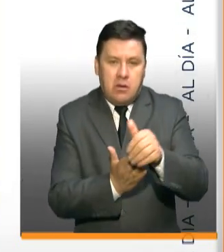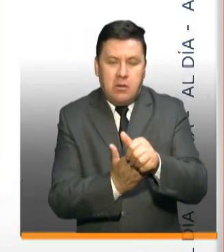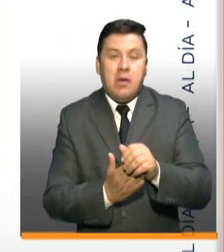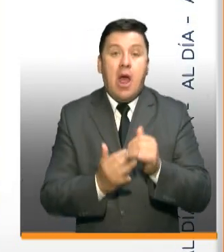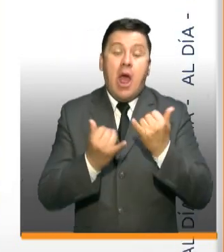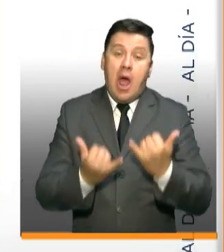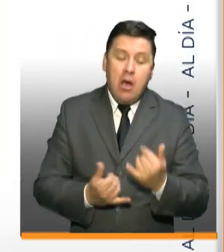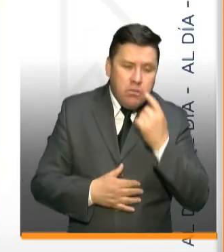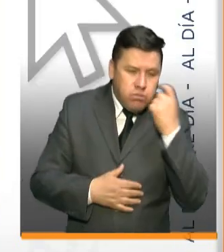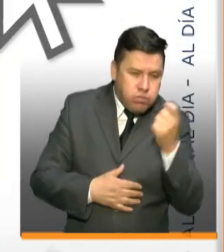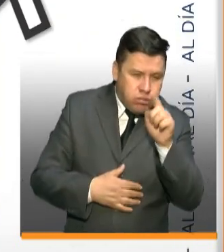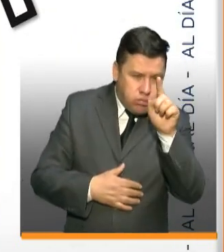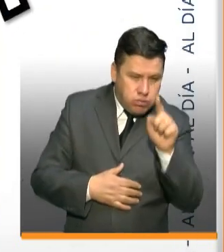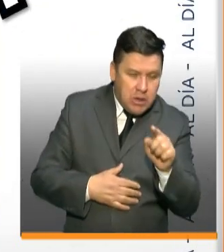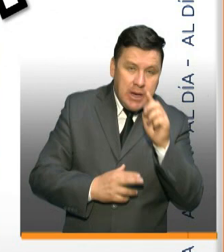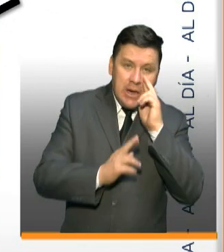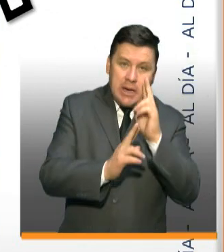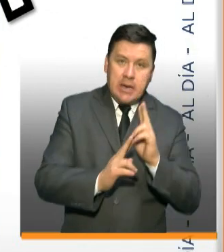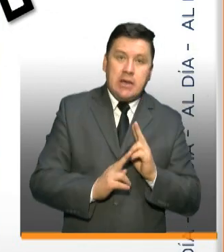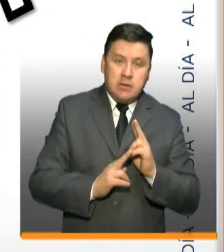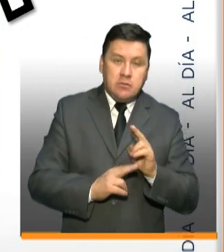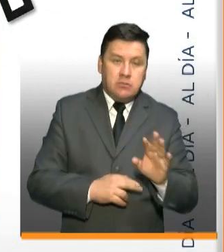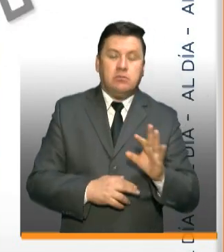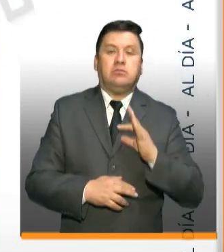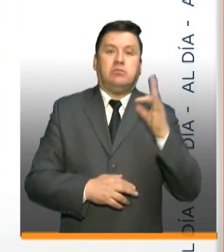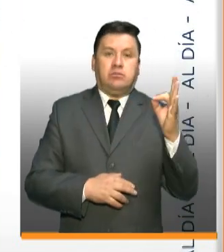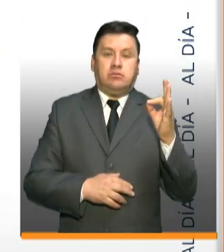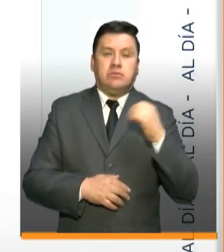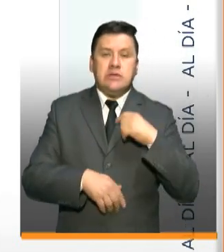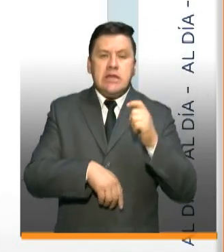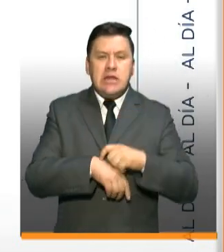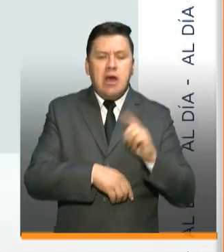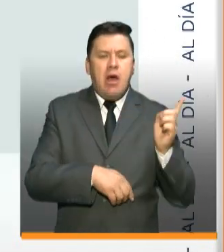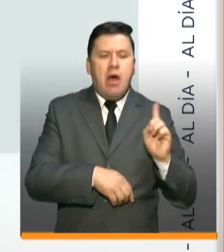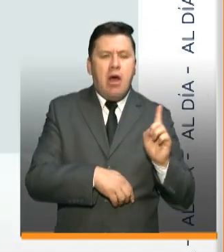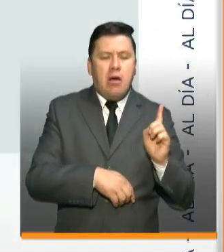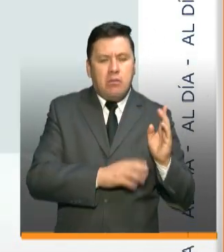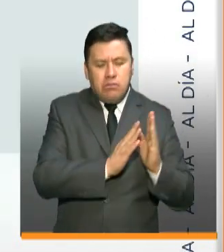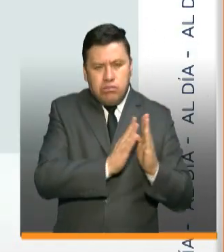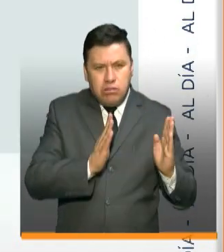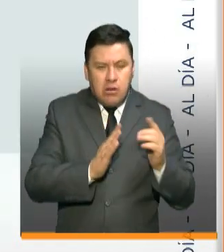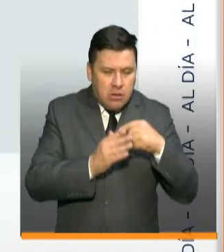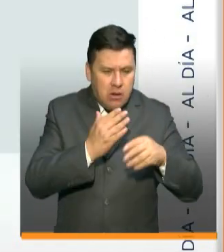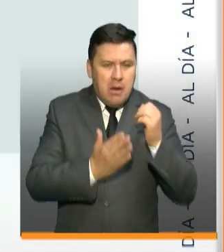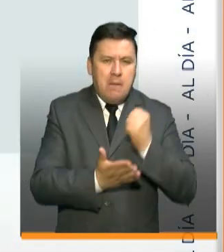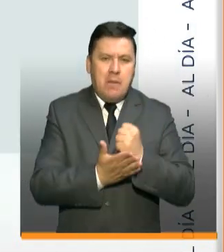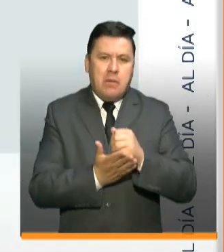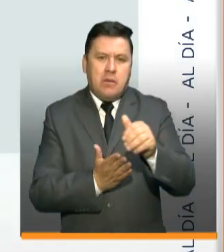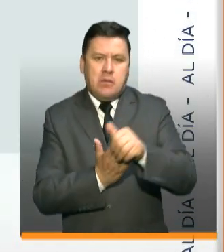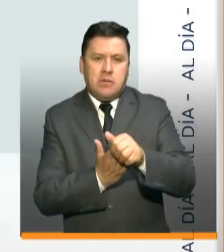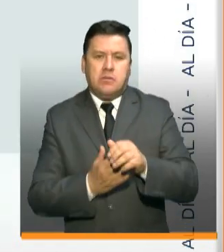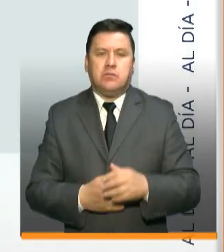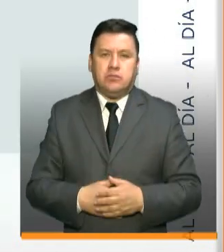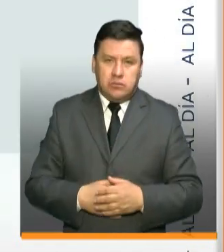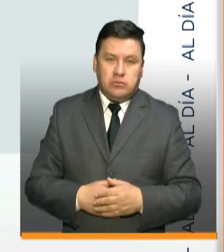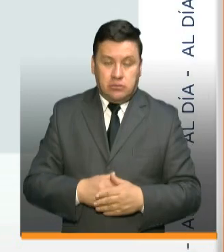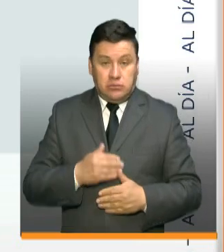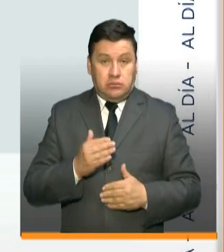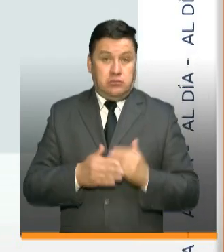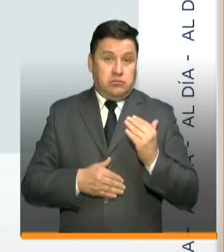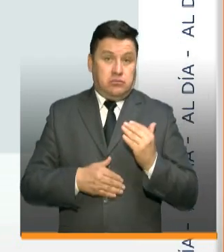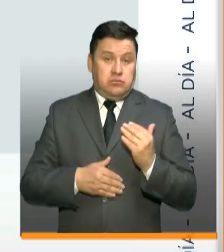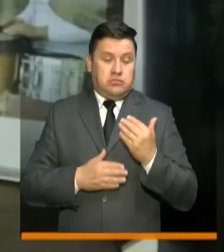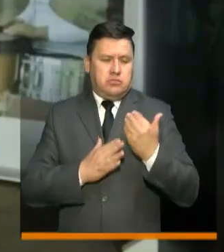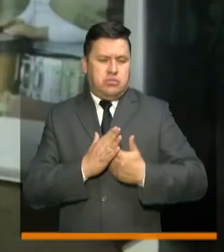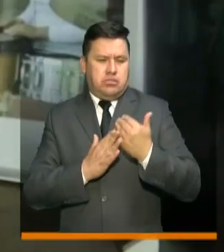Allí debe buscar la opción Reconocimiento y seleccionar la opción de Tiempos Privados para iniciar la erradicación. Inicialmente,